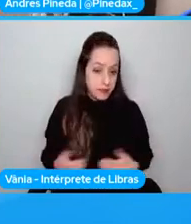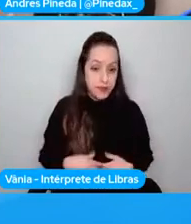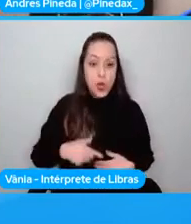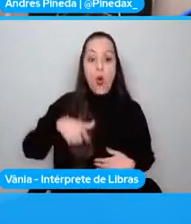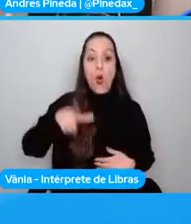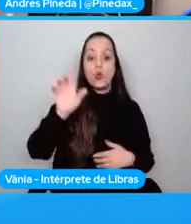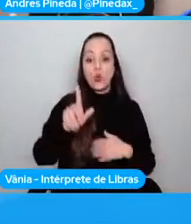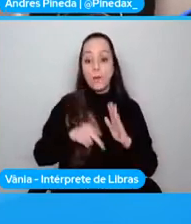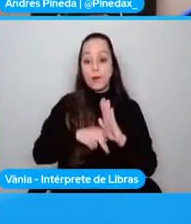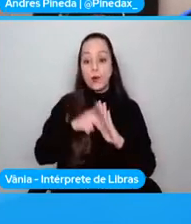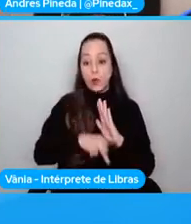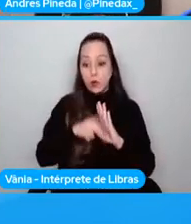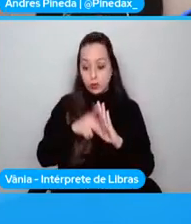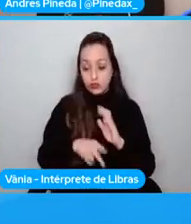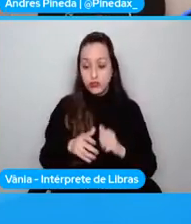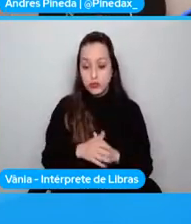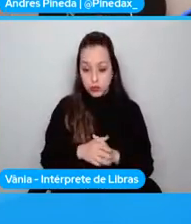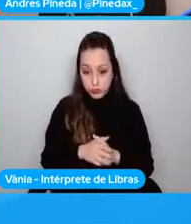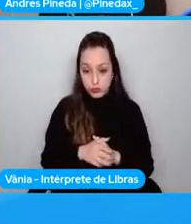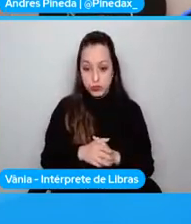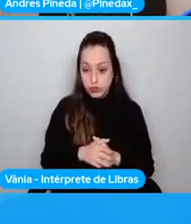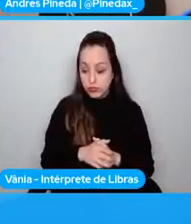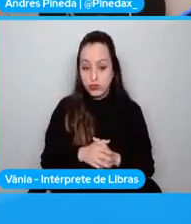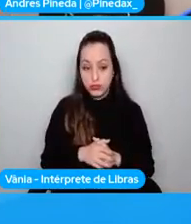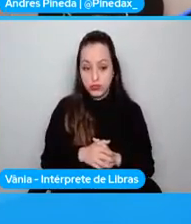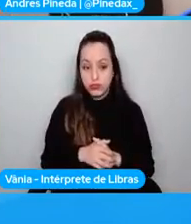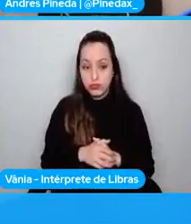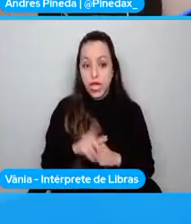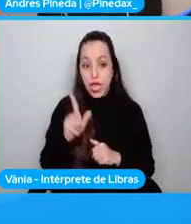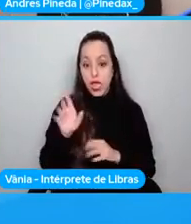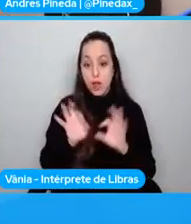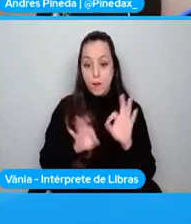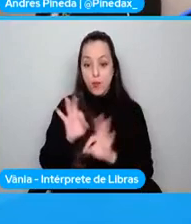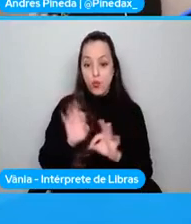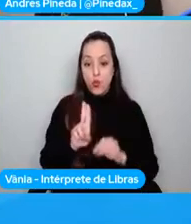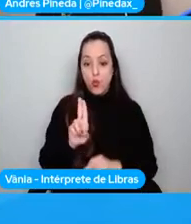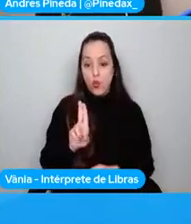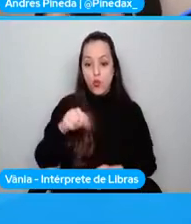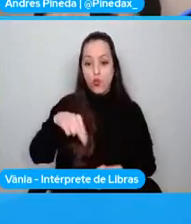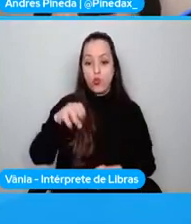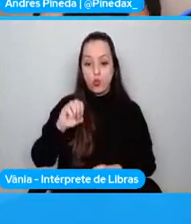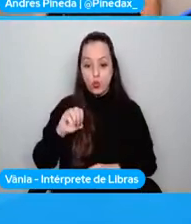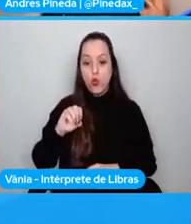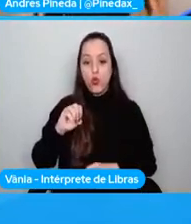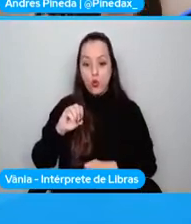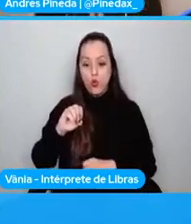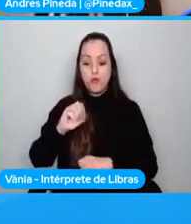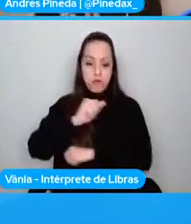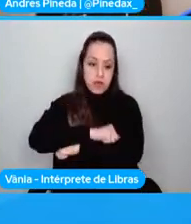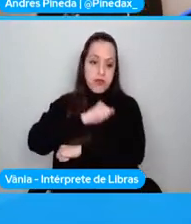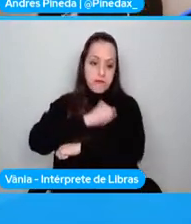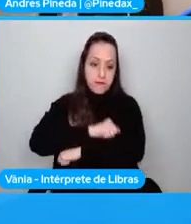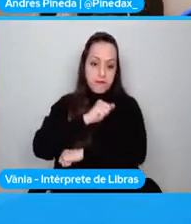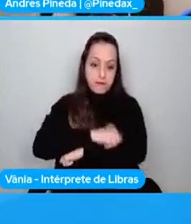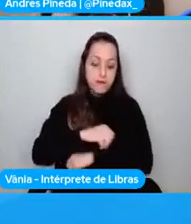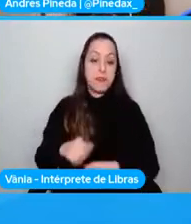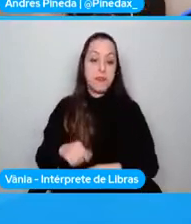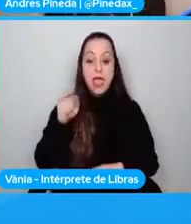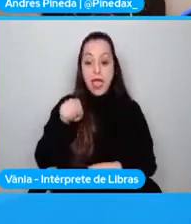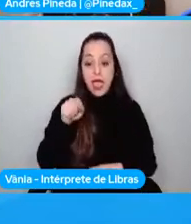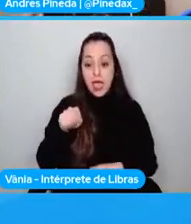Uno Platform, que es un proyecto open source, que igual está en el ecosistema .NET,